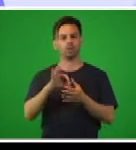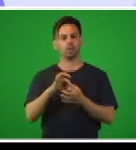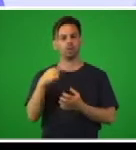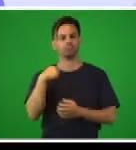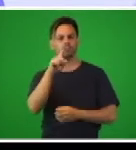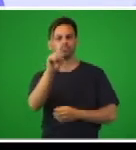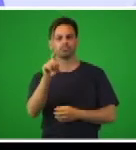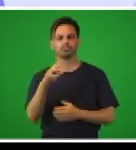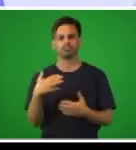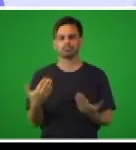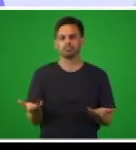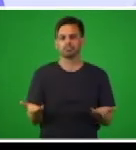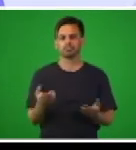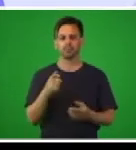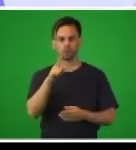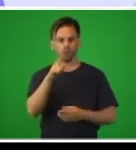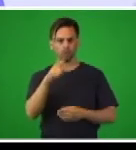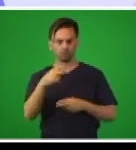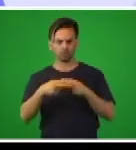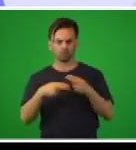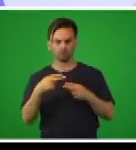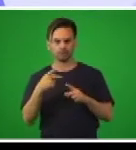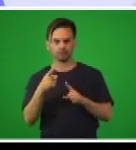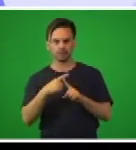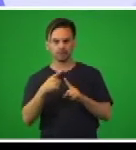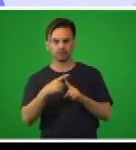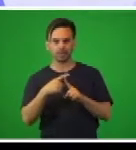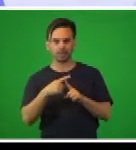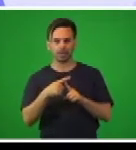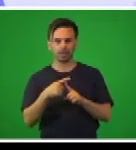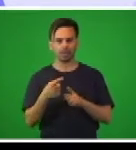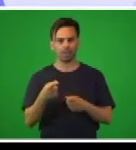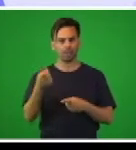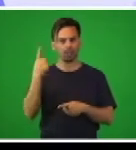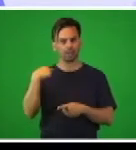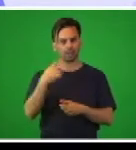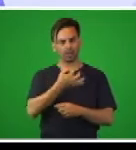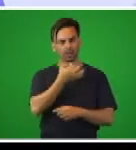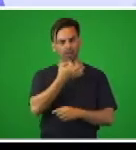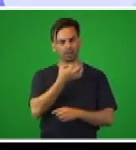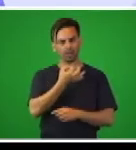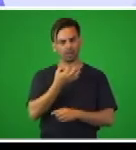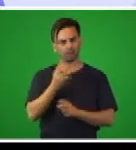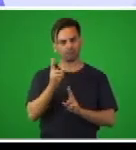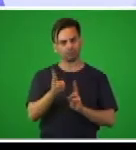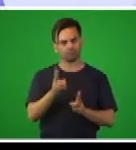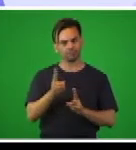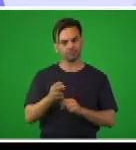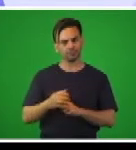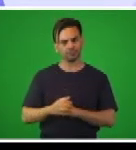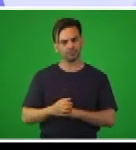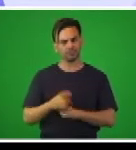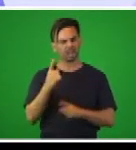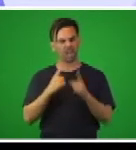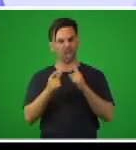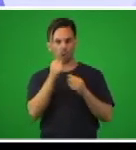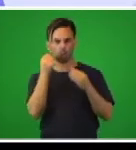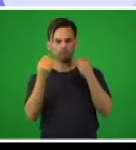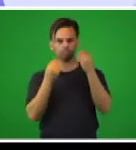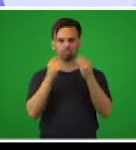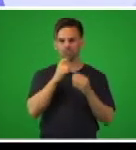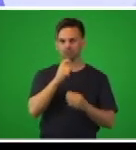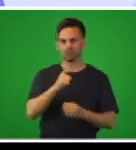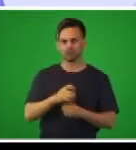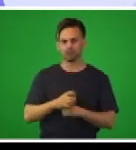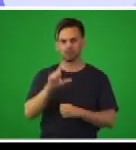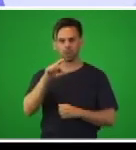una pregunta. ¿Hicieron las tareas que les dejamos en el encuentro anterior? ¿Encontraron alguna dificultad para hacerla? ¿Cómo